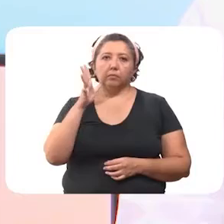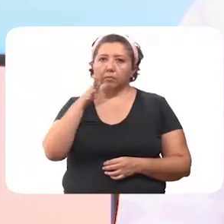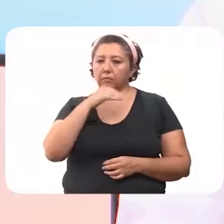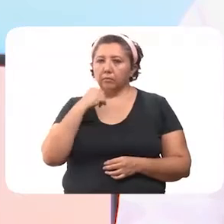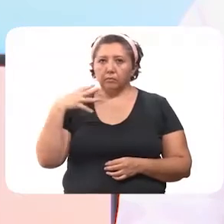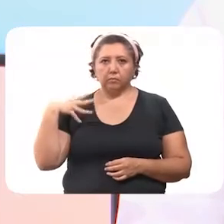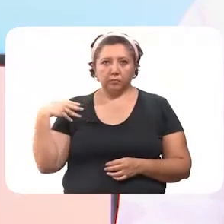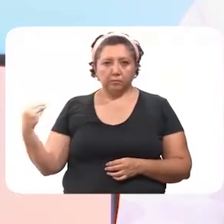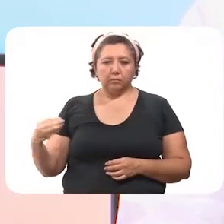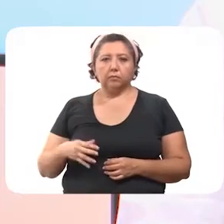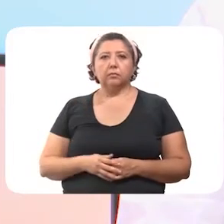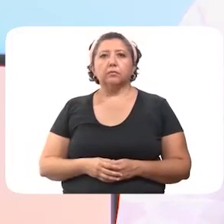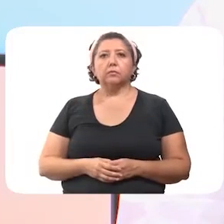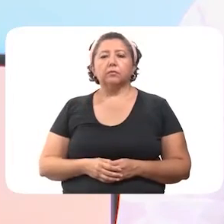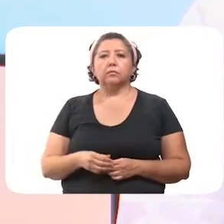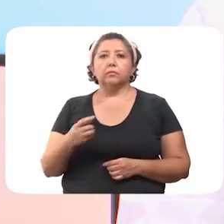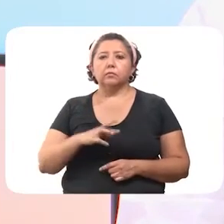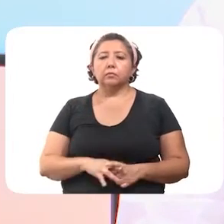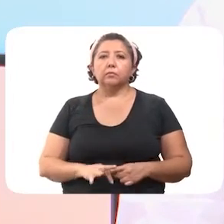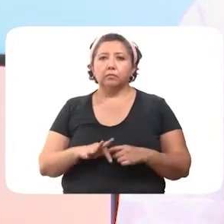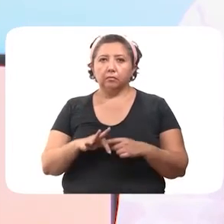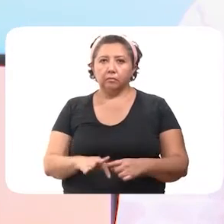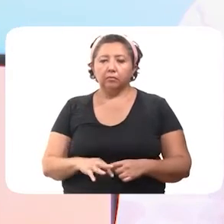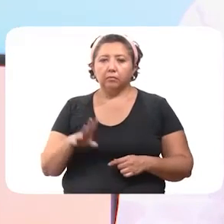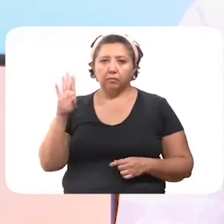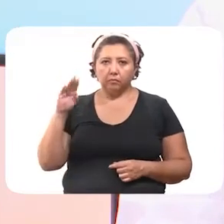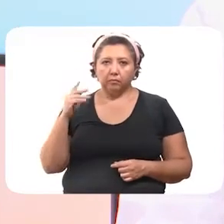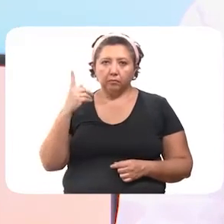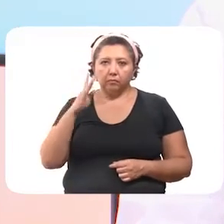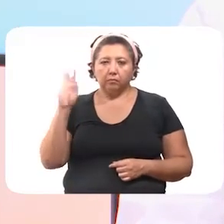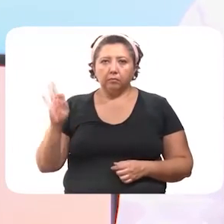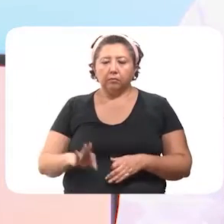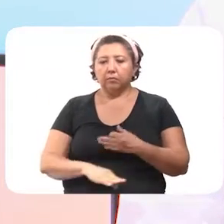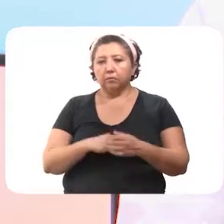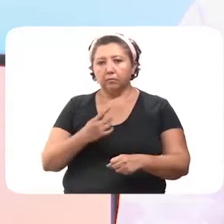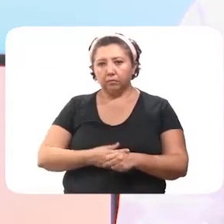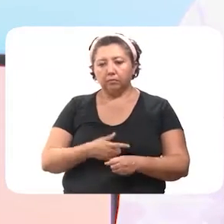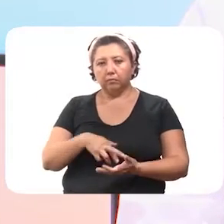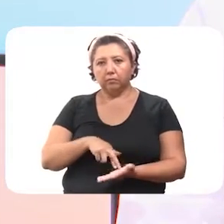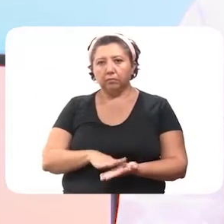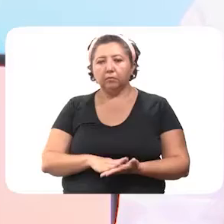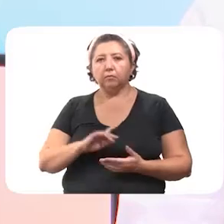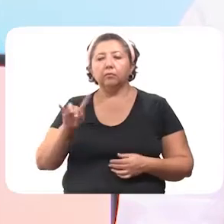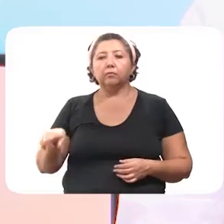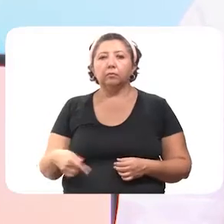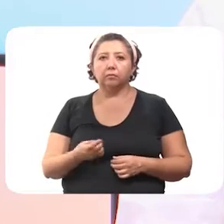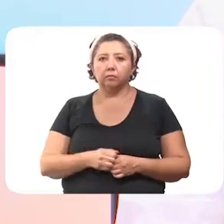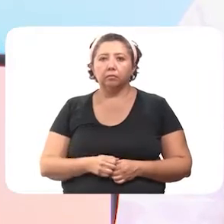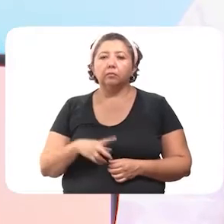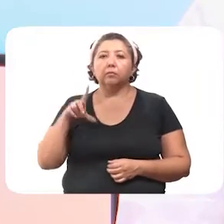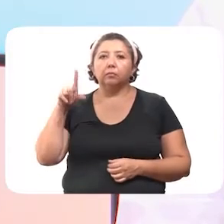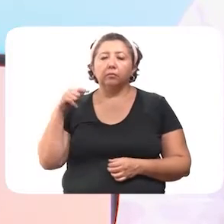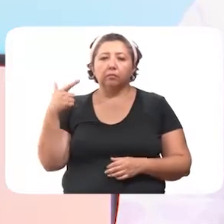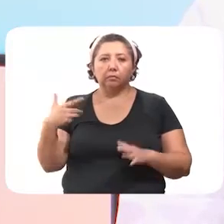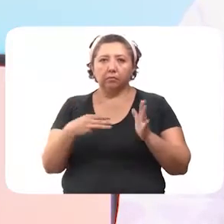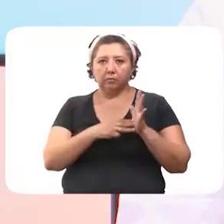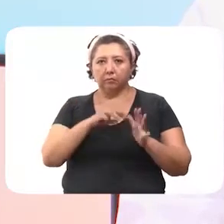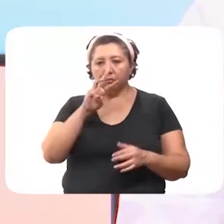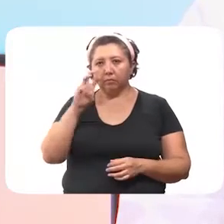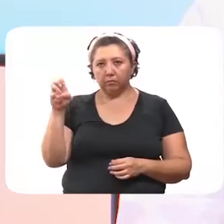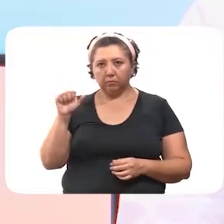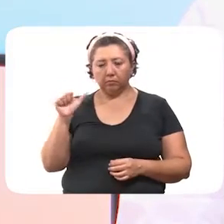presentan síntomas ni pueden contagiar, lo que representa el 91 por ciento del total de contagios registrados, que son 77